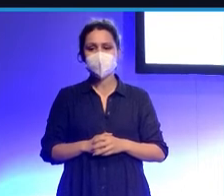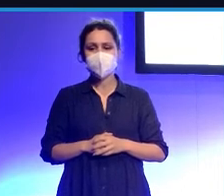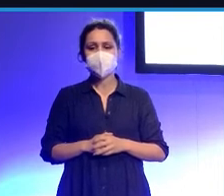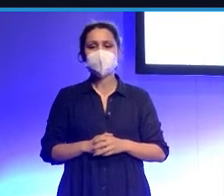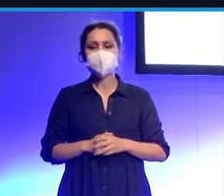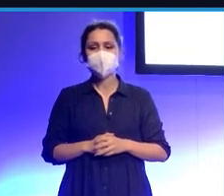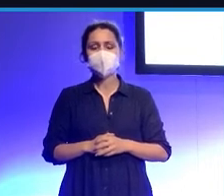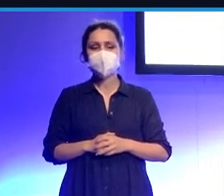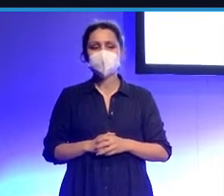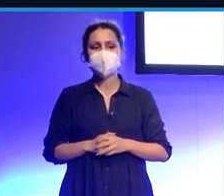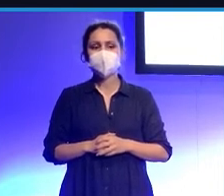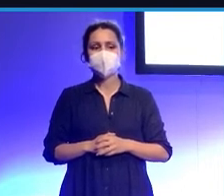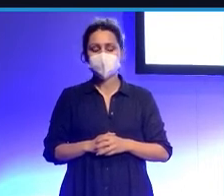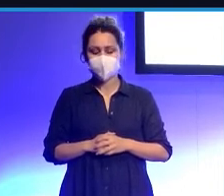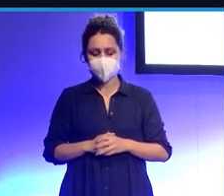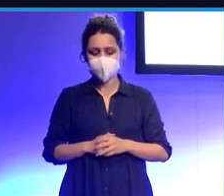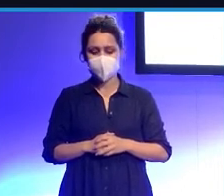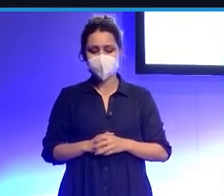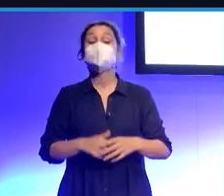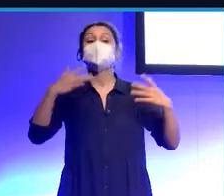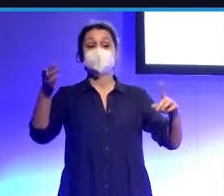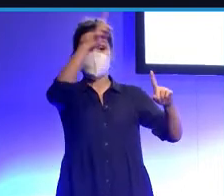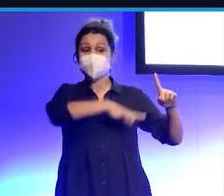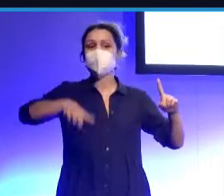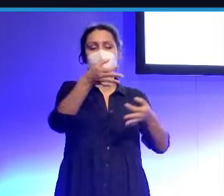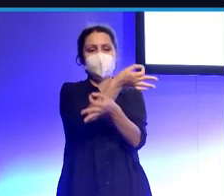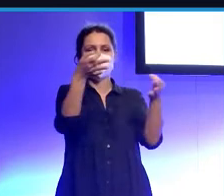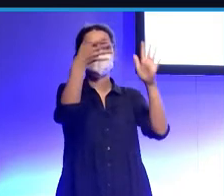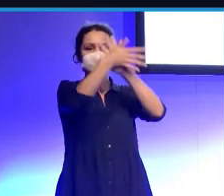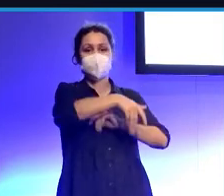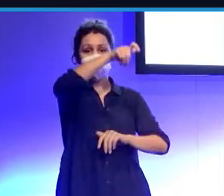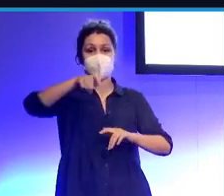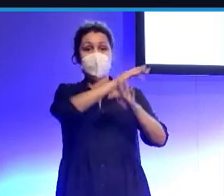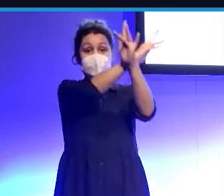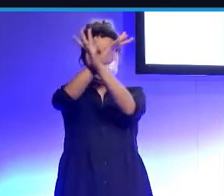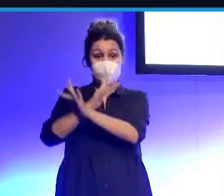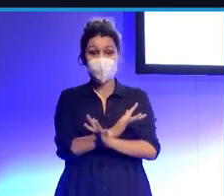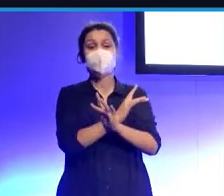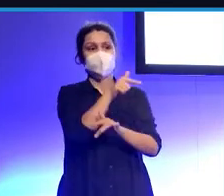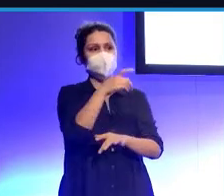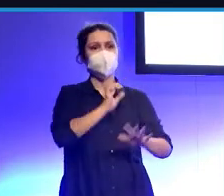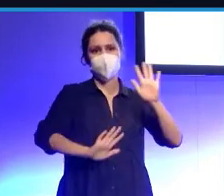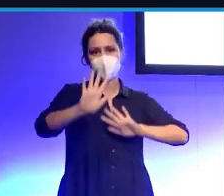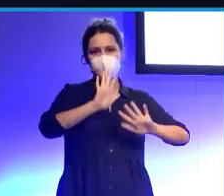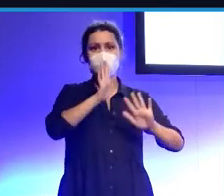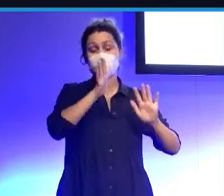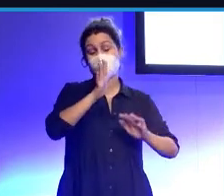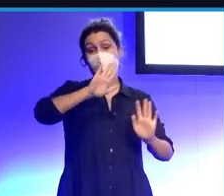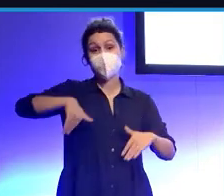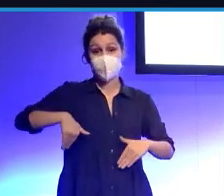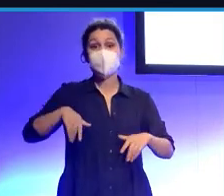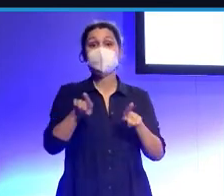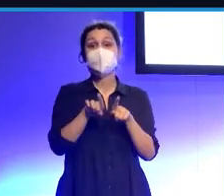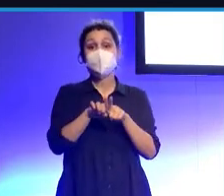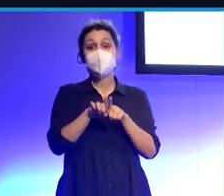tal forma que si tú eres el jugador perfecto, esto es el círculo perfecto, ¿no? Es muy difícil, Porque al fin y cabo tienes que ser muy completo en muchas